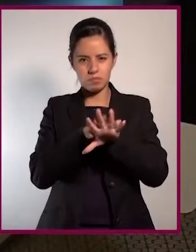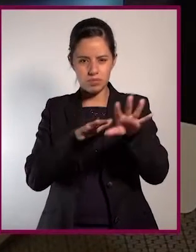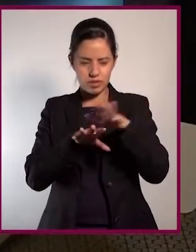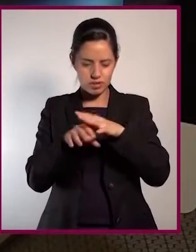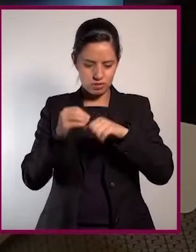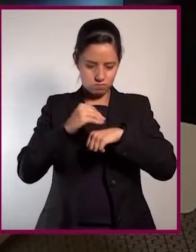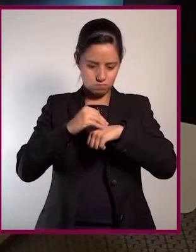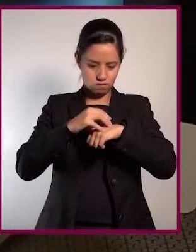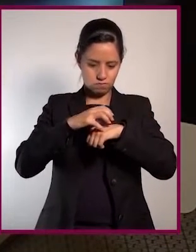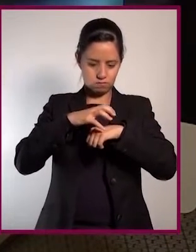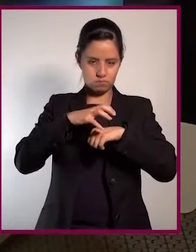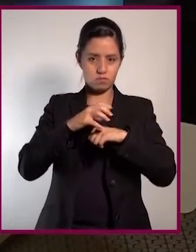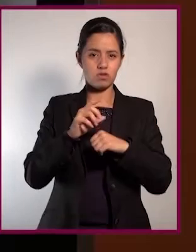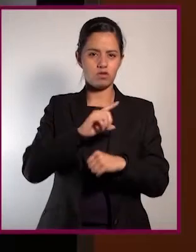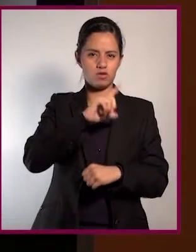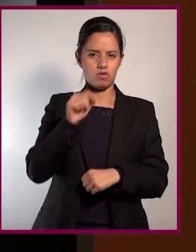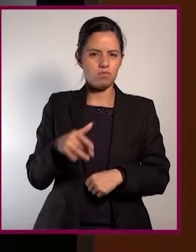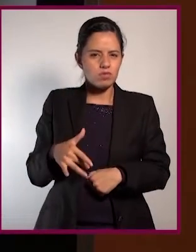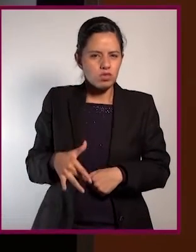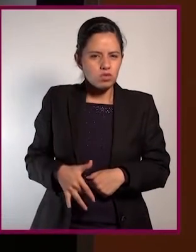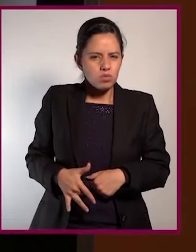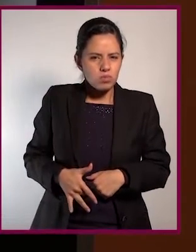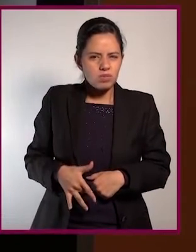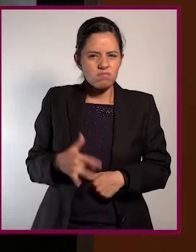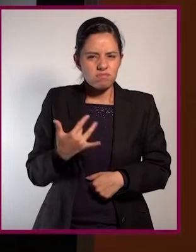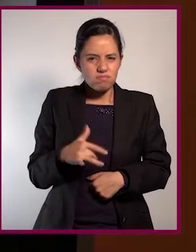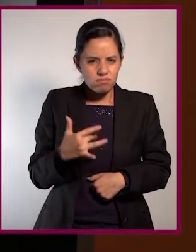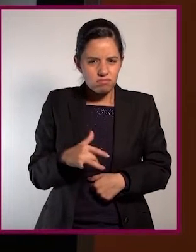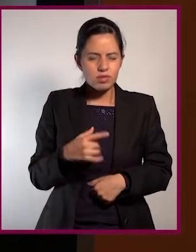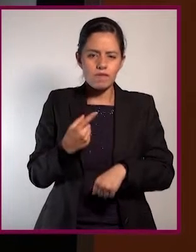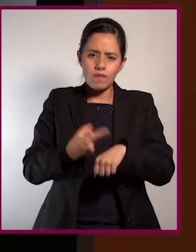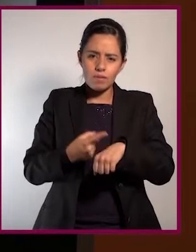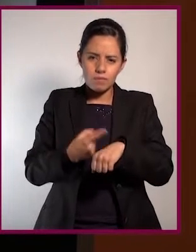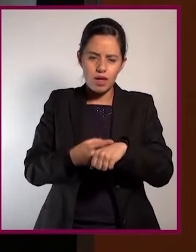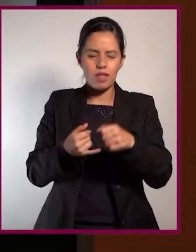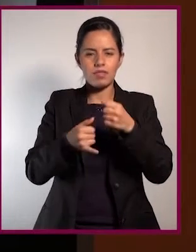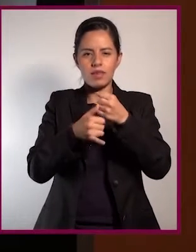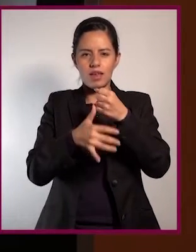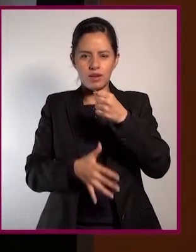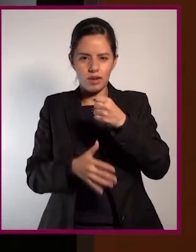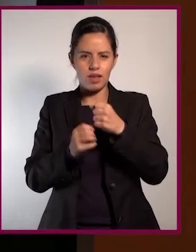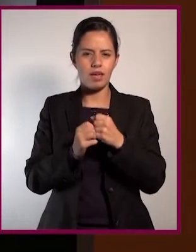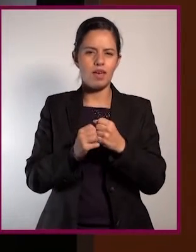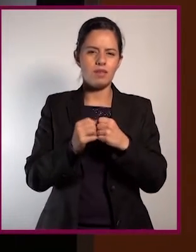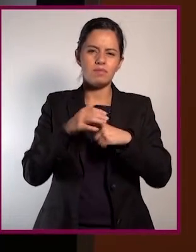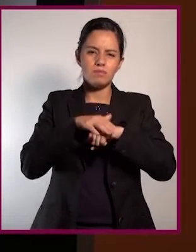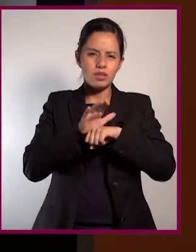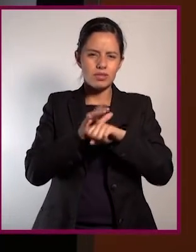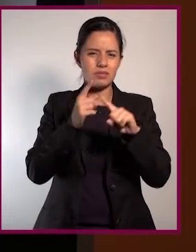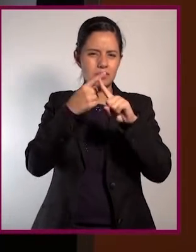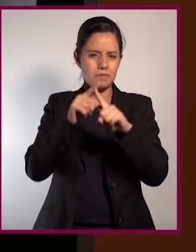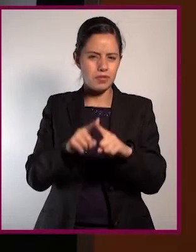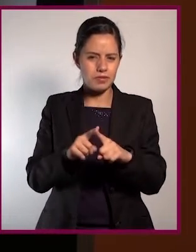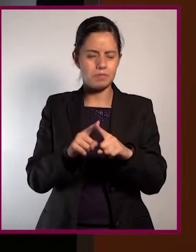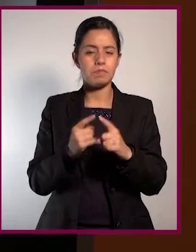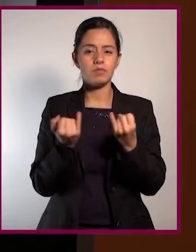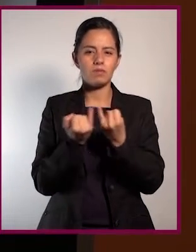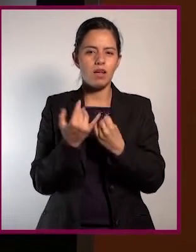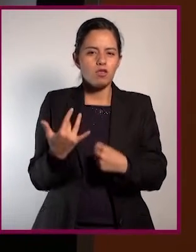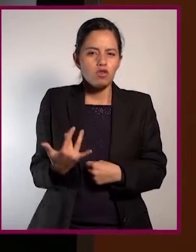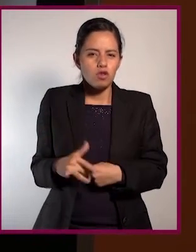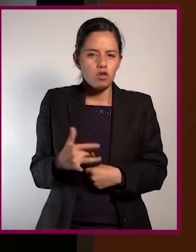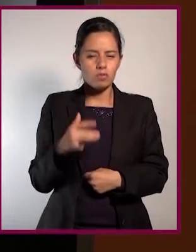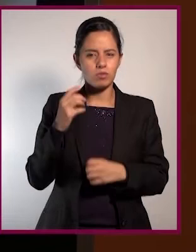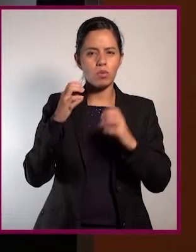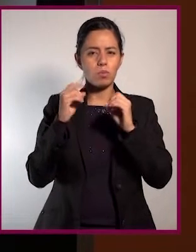seguido de manifestaciones más bien gastrointestinales, generalmente diarrea, dolor abdominal, hay aumento de gases intestinales, puede haber